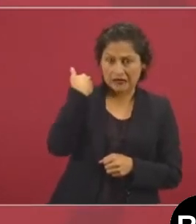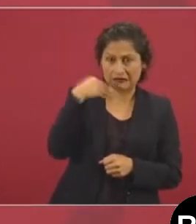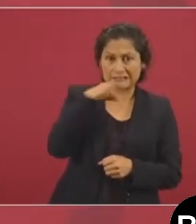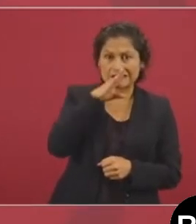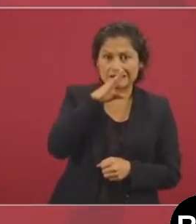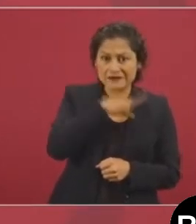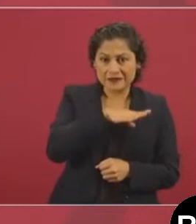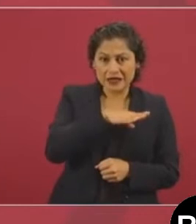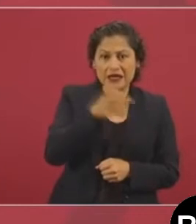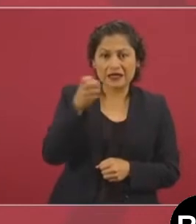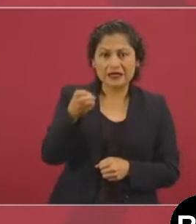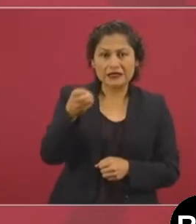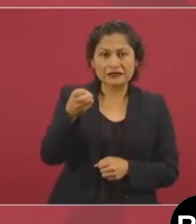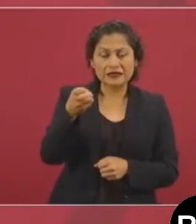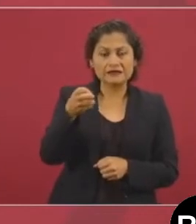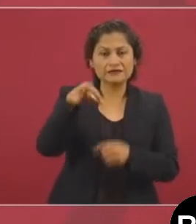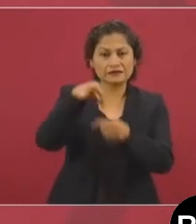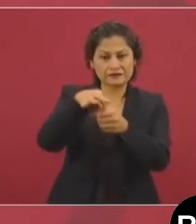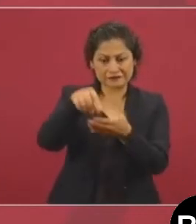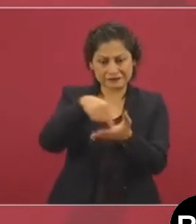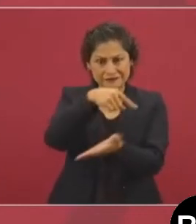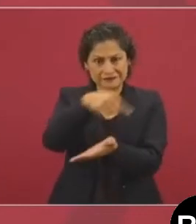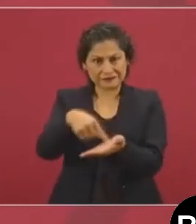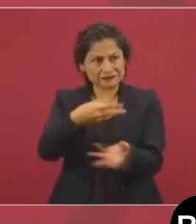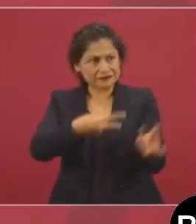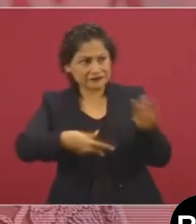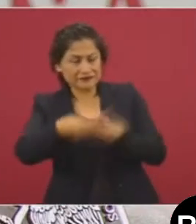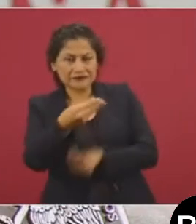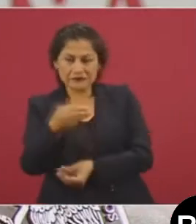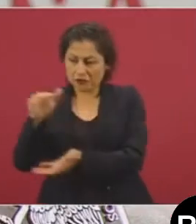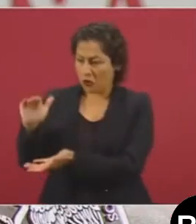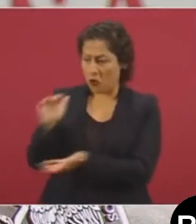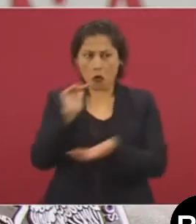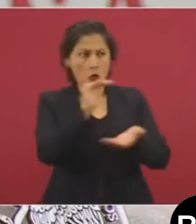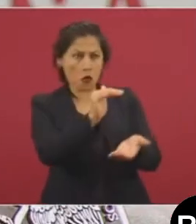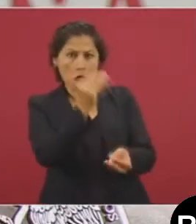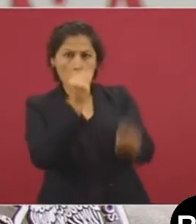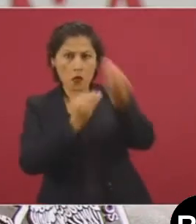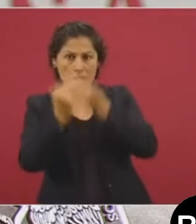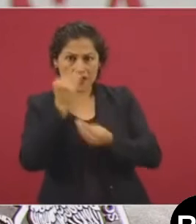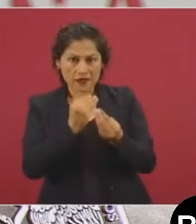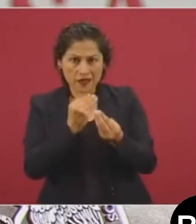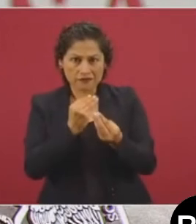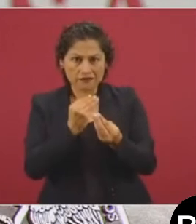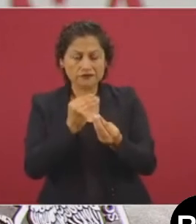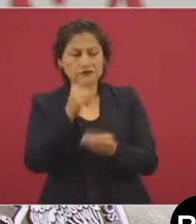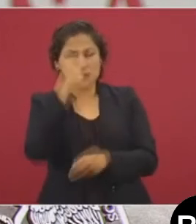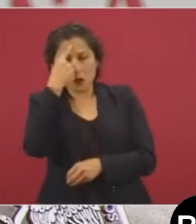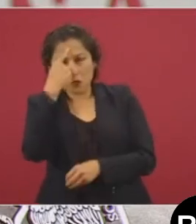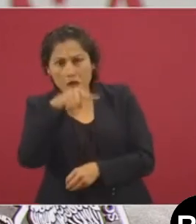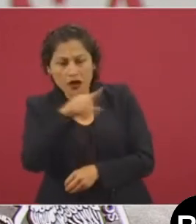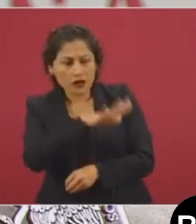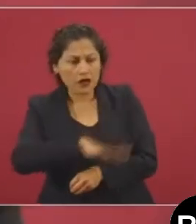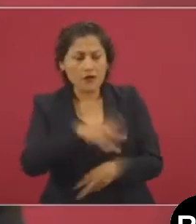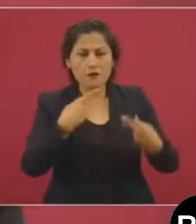de entregar despensas y de traficar con la pobreza de la gente